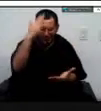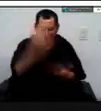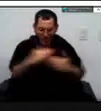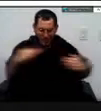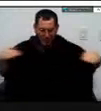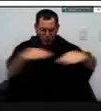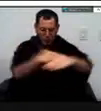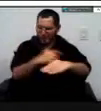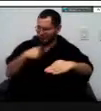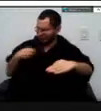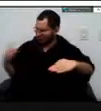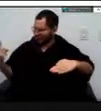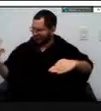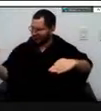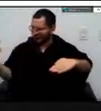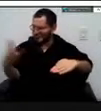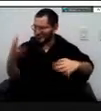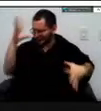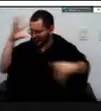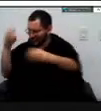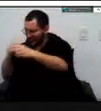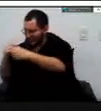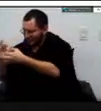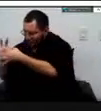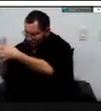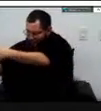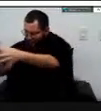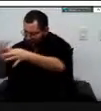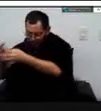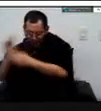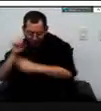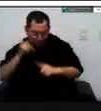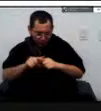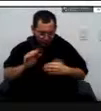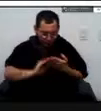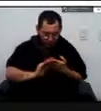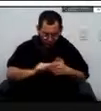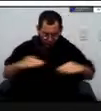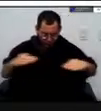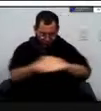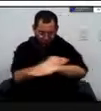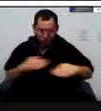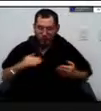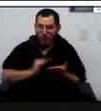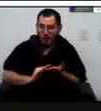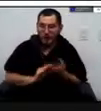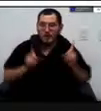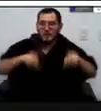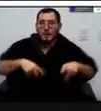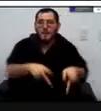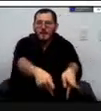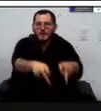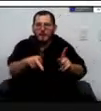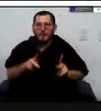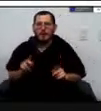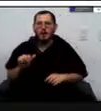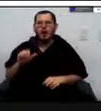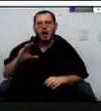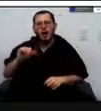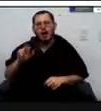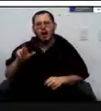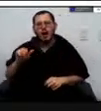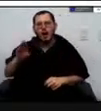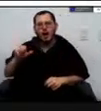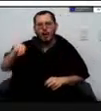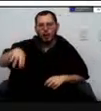Limón mediante la construcción de un enrocado en el puente del Alcarabán en el municipio de Granada en alianza con mineros